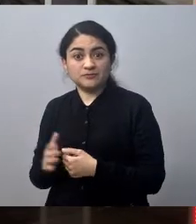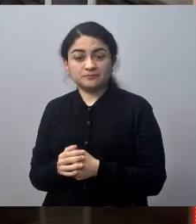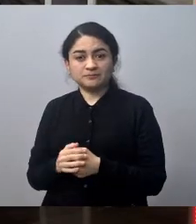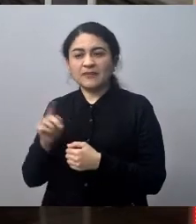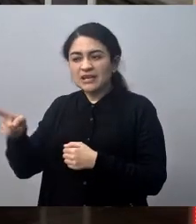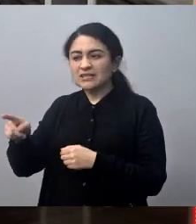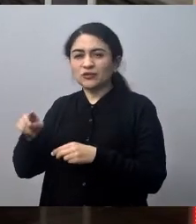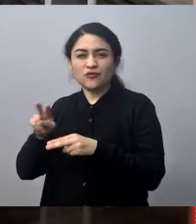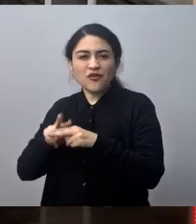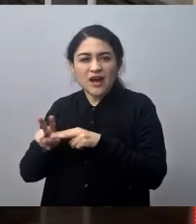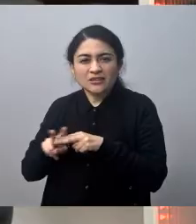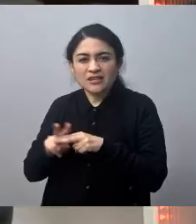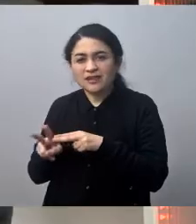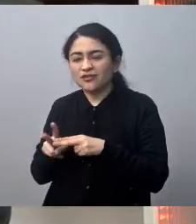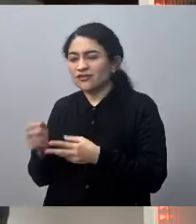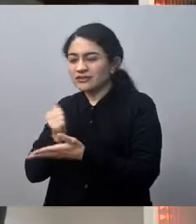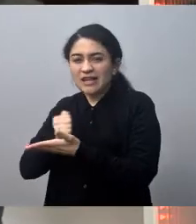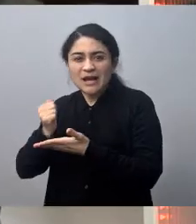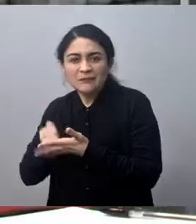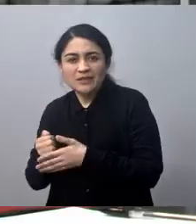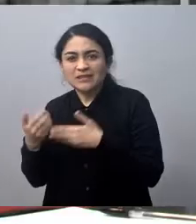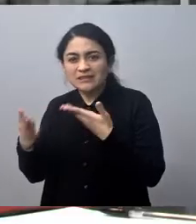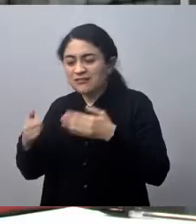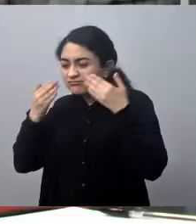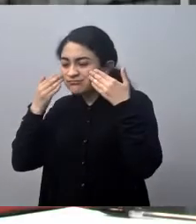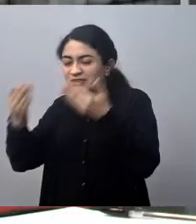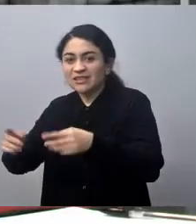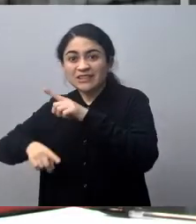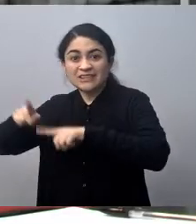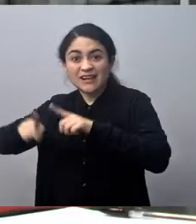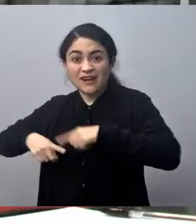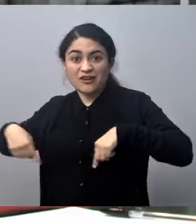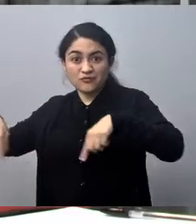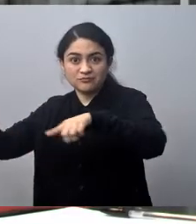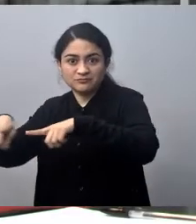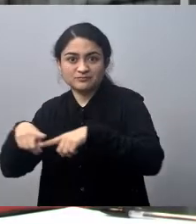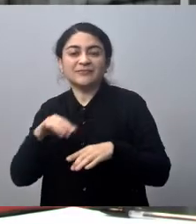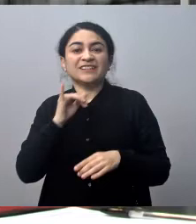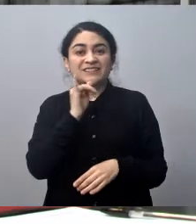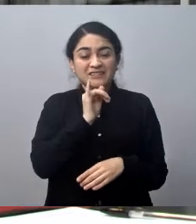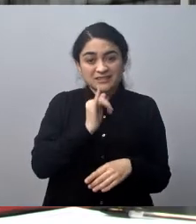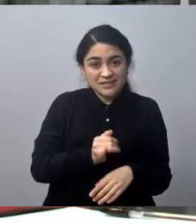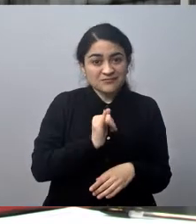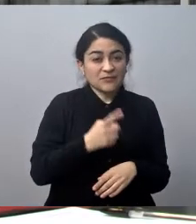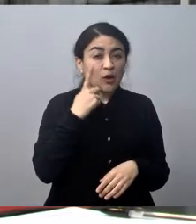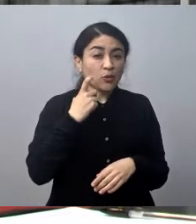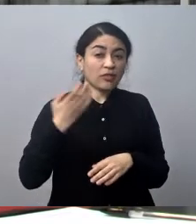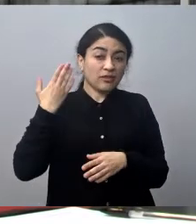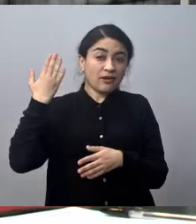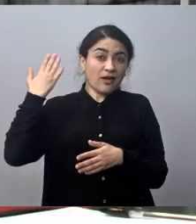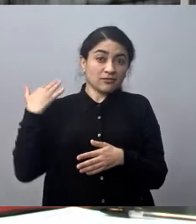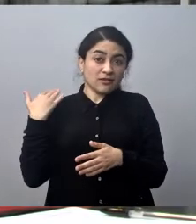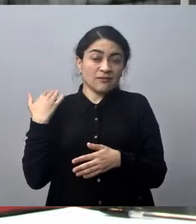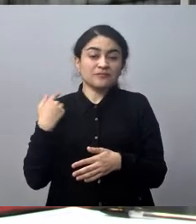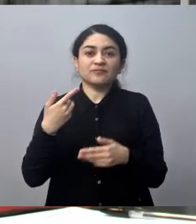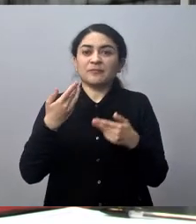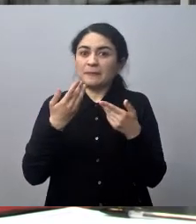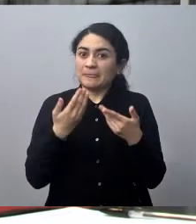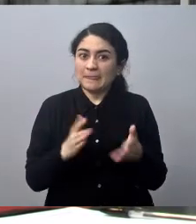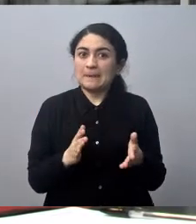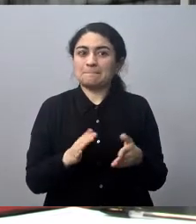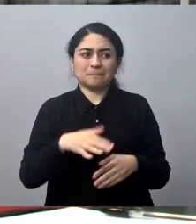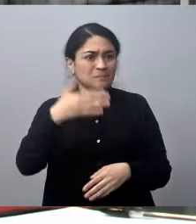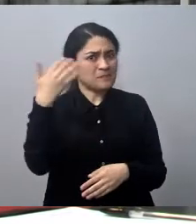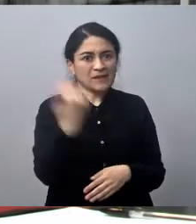estuvo gestionando hasta que ya se entregaron los terrenos. Sí, bueno, hicimos la entrega hace unos días atrás de este importante